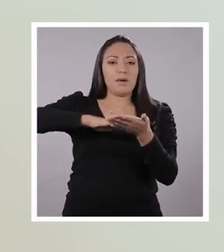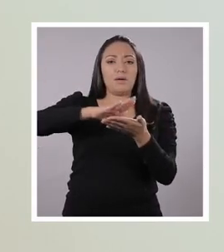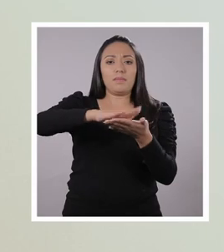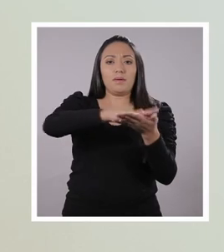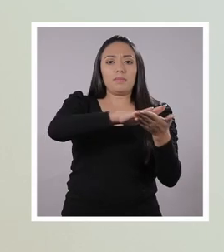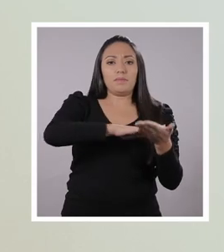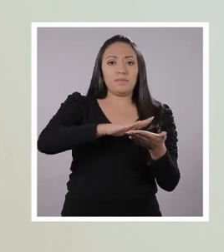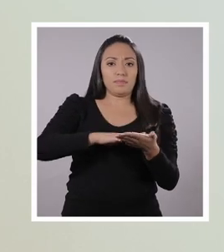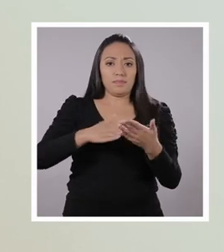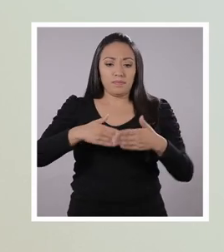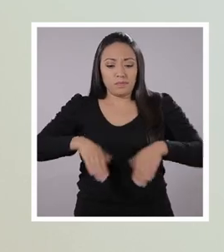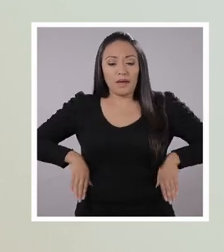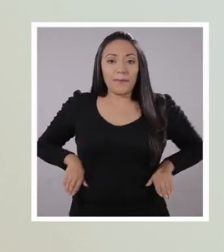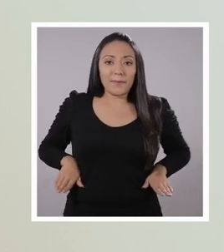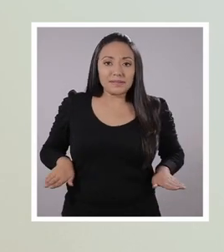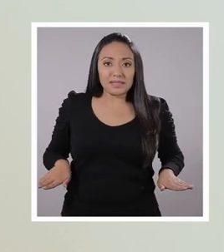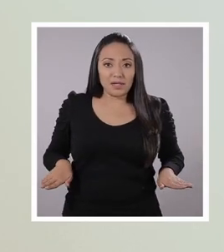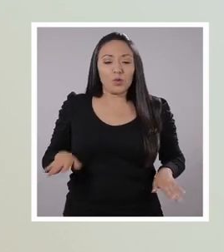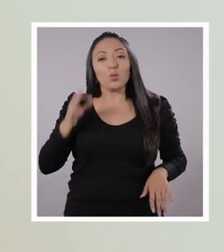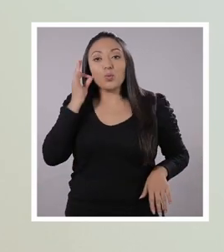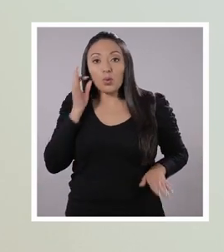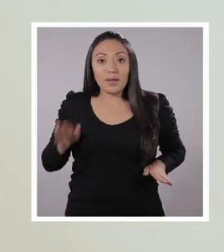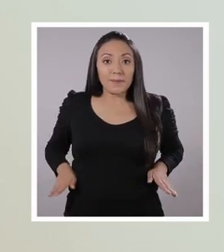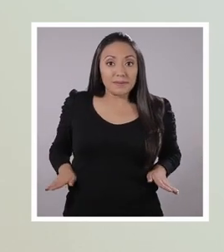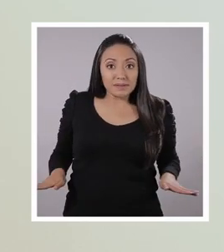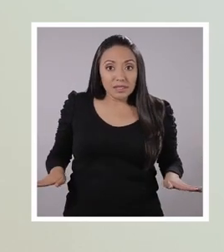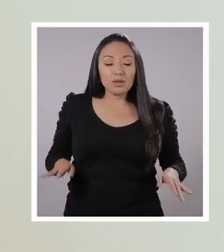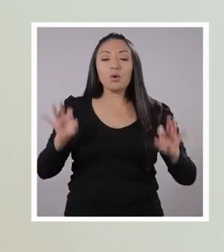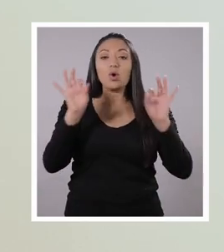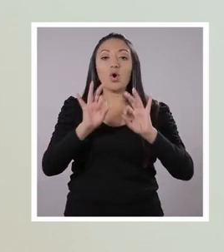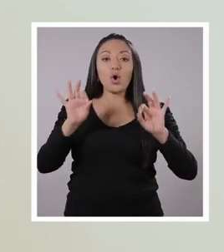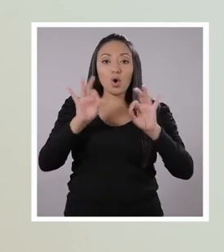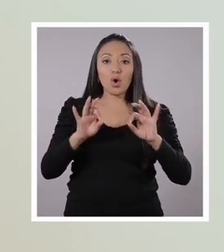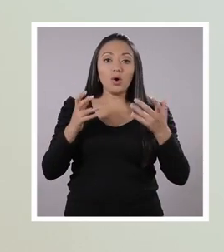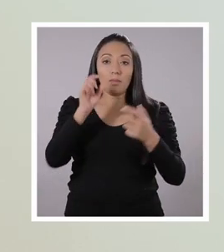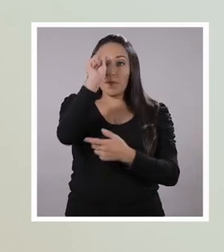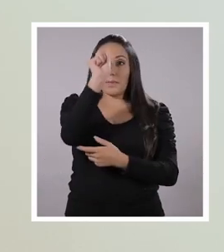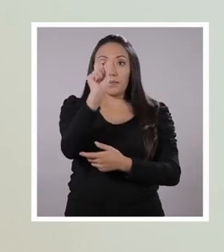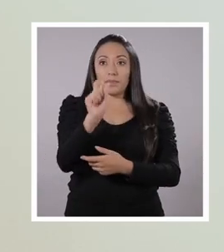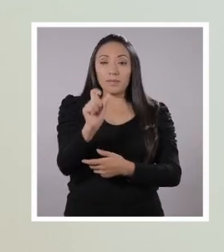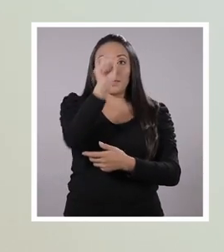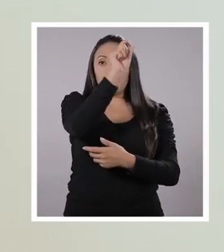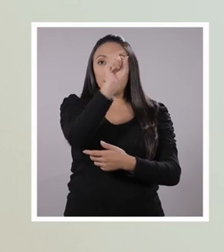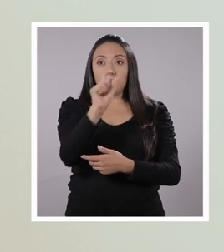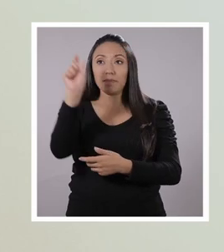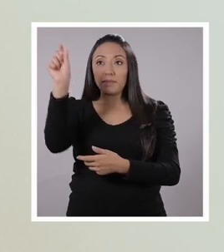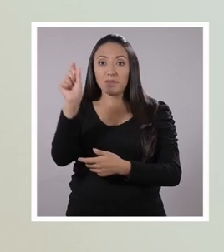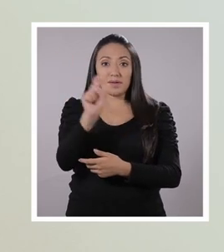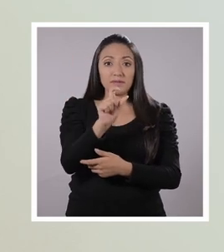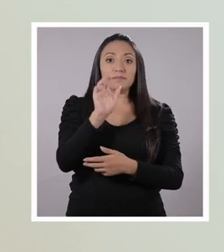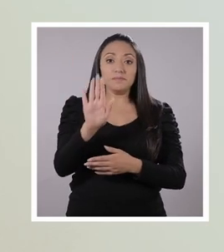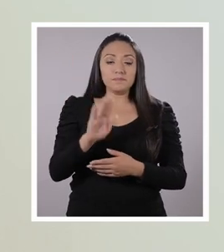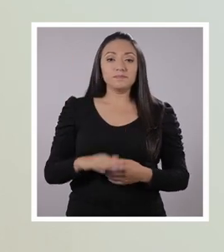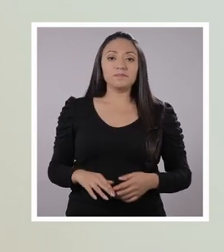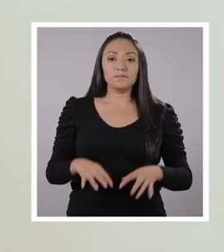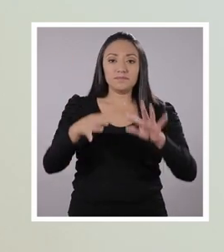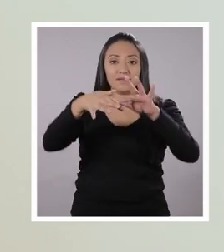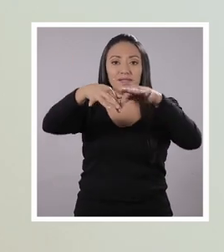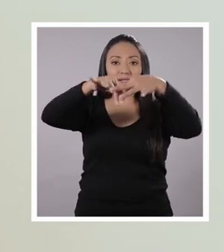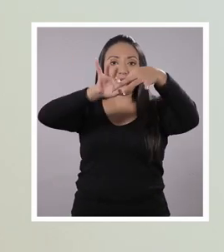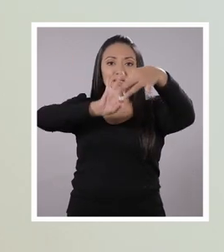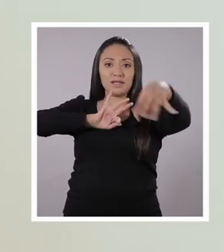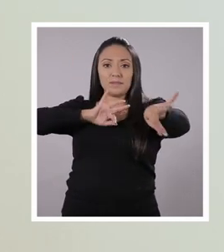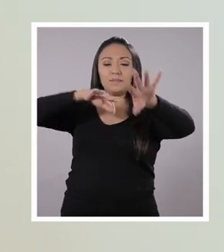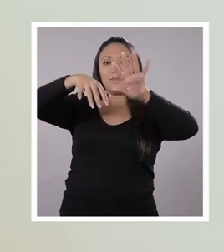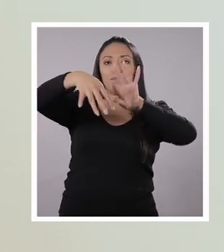Para rellenar, podemos rellenar el vestido de la niña. También podemos seguir la línea de los dibujos que nos enseñaste a hacer. Podemos trazar.